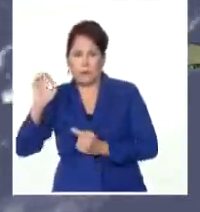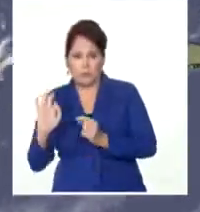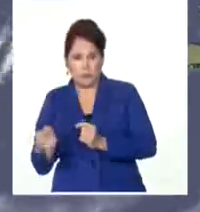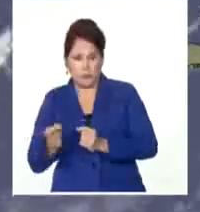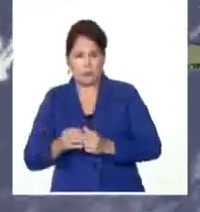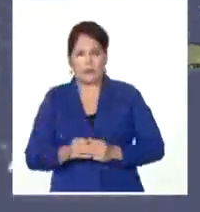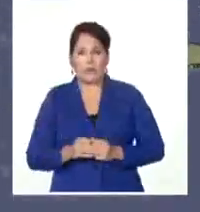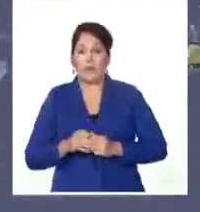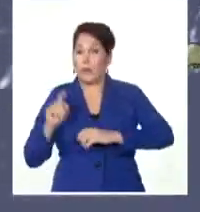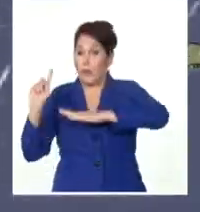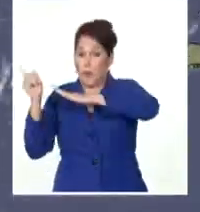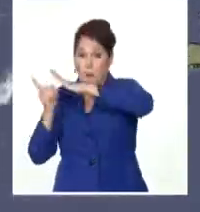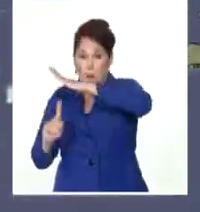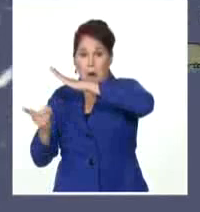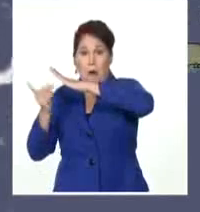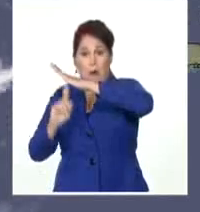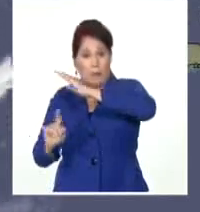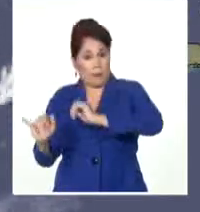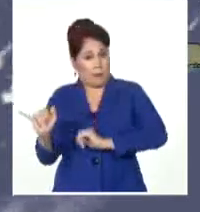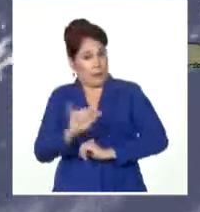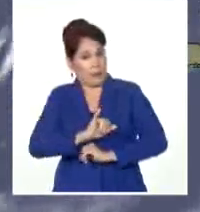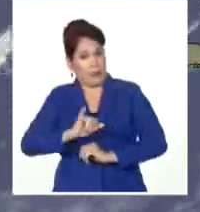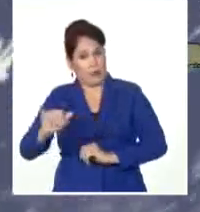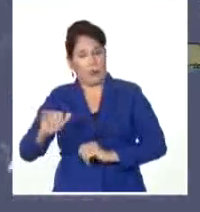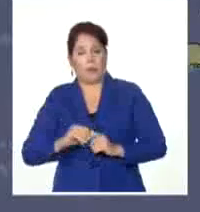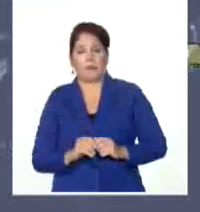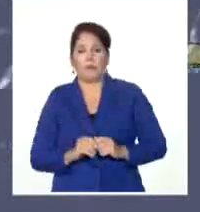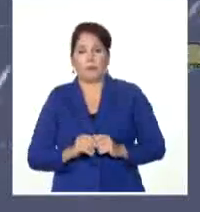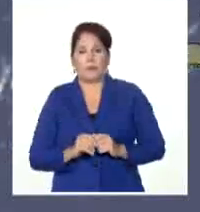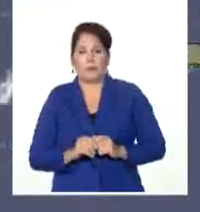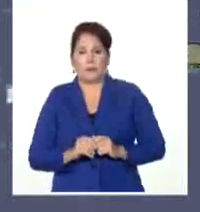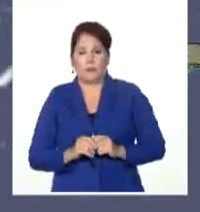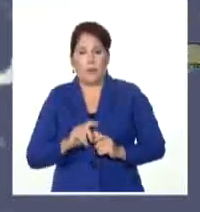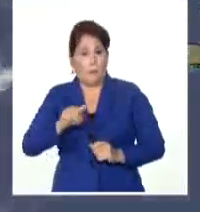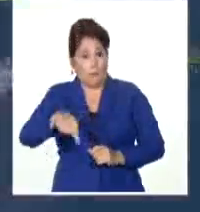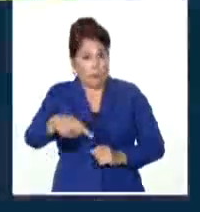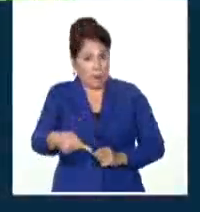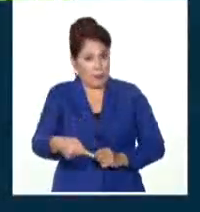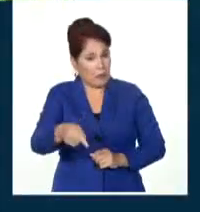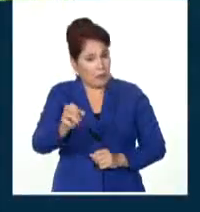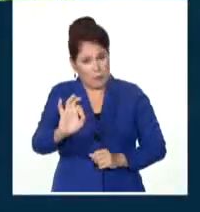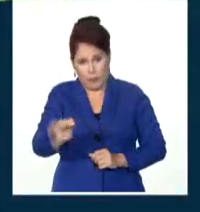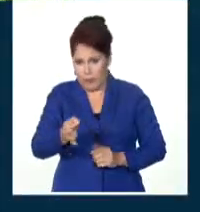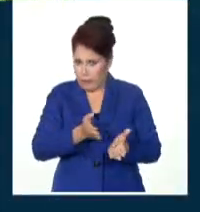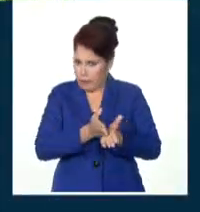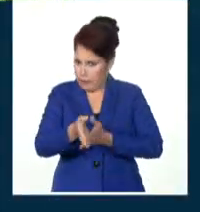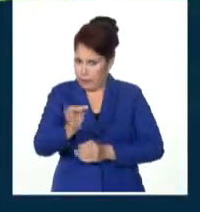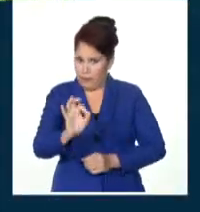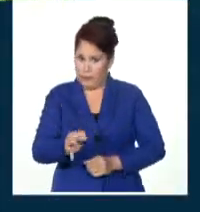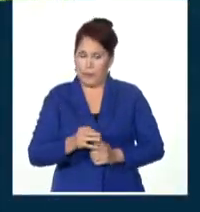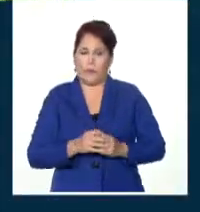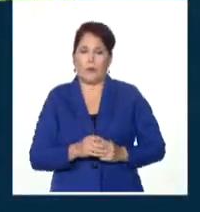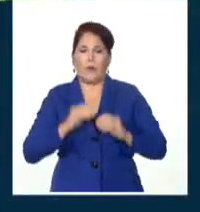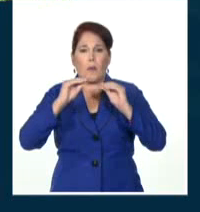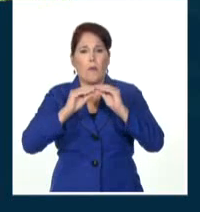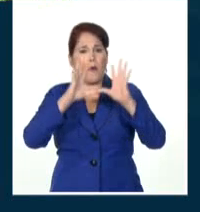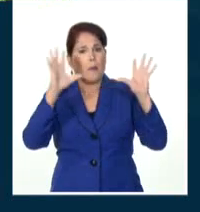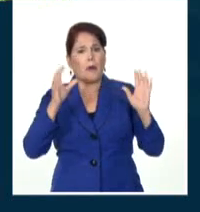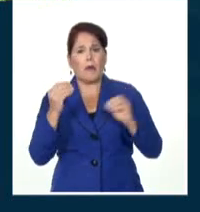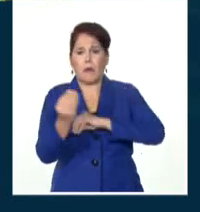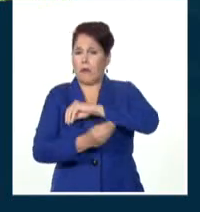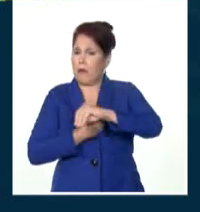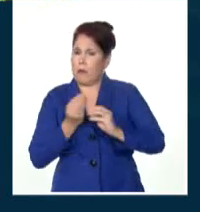chubascos y tormentas eléctricas en zonas del interior y la parte norte, muy similar a que tendremos para la jornada de mañana. En cuanto a la mañana, muy poco cambio,